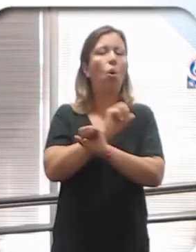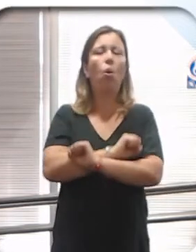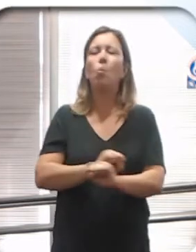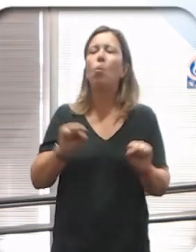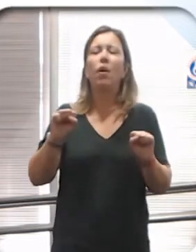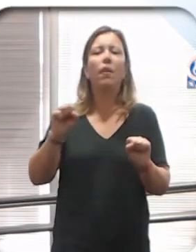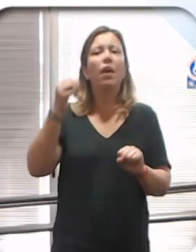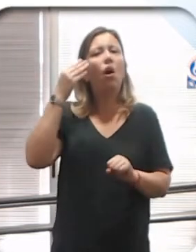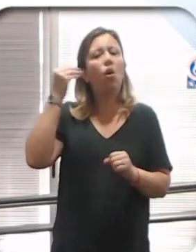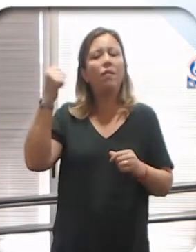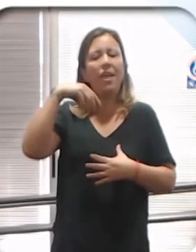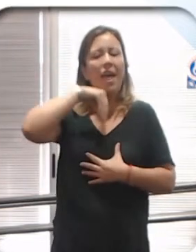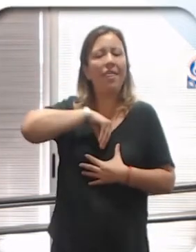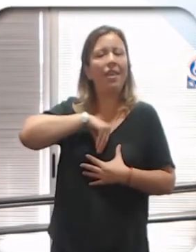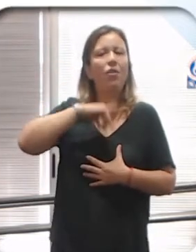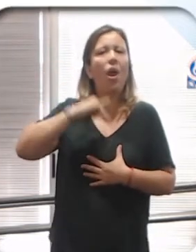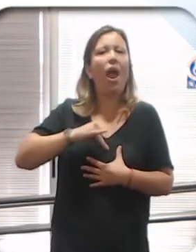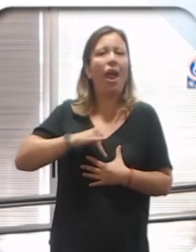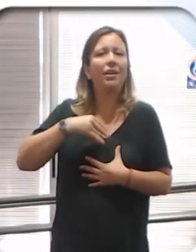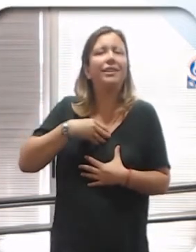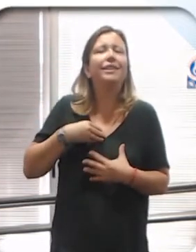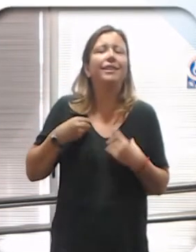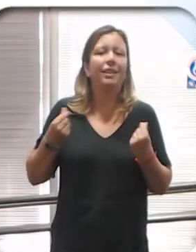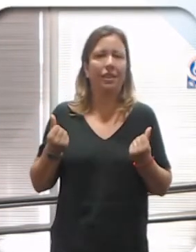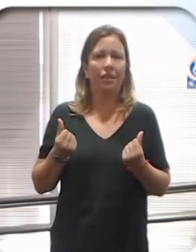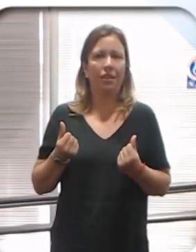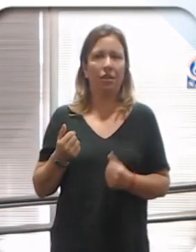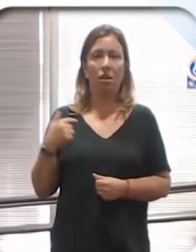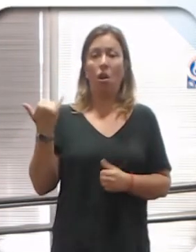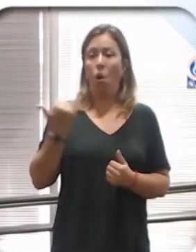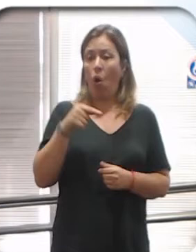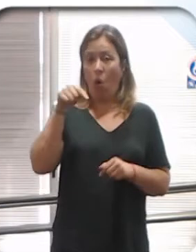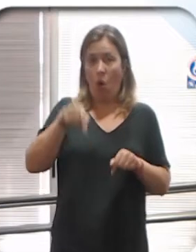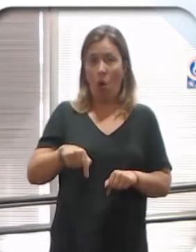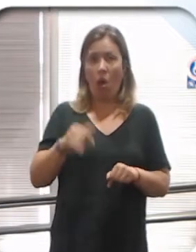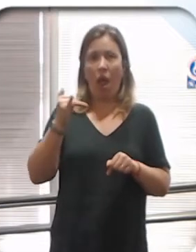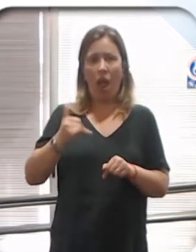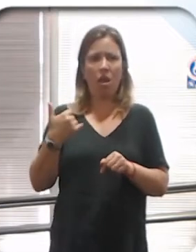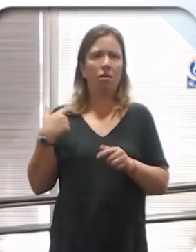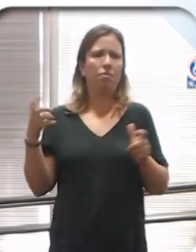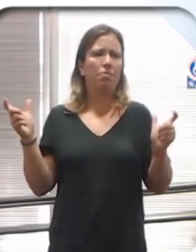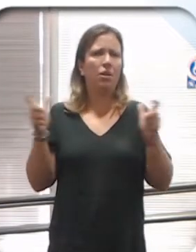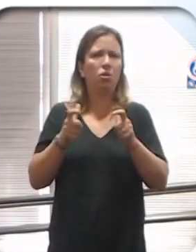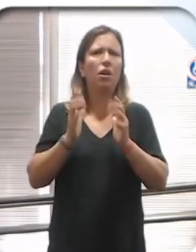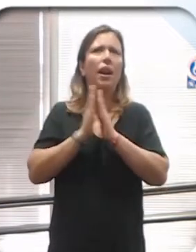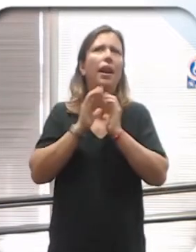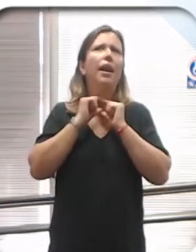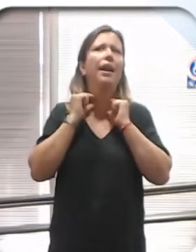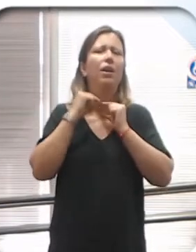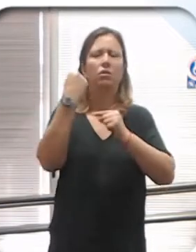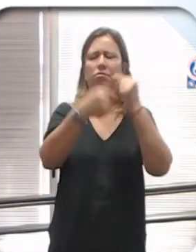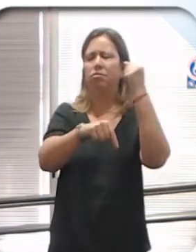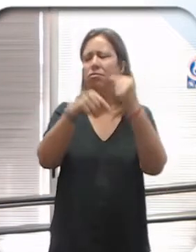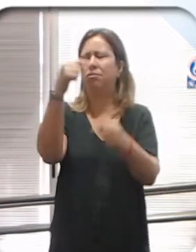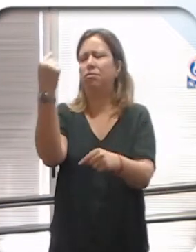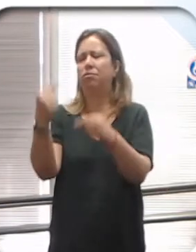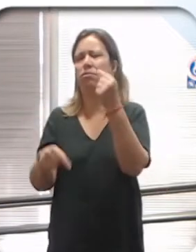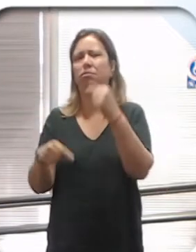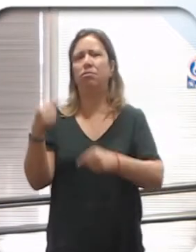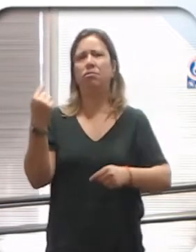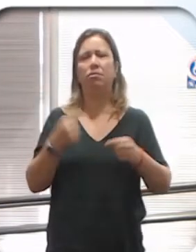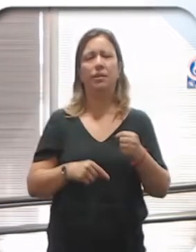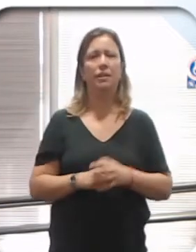olvidar de la espiritualidad de la persona. ¿Sí? Hoy en día tenemos congregaciones religiosas de las que se les